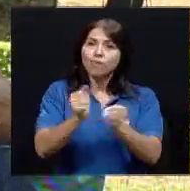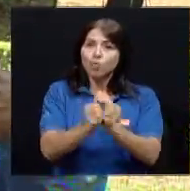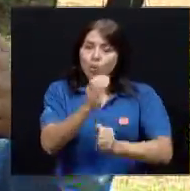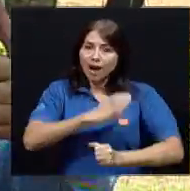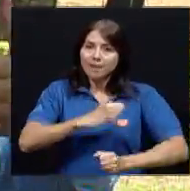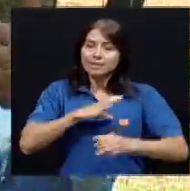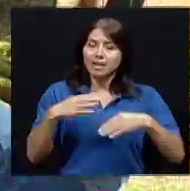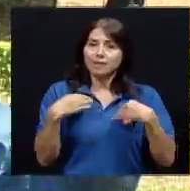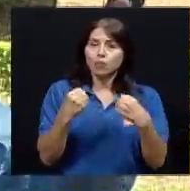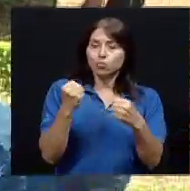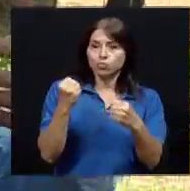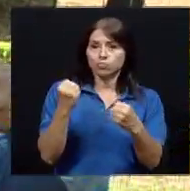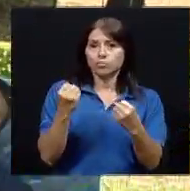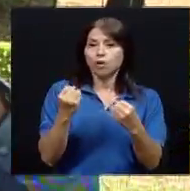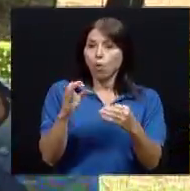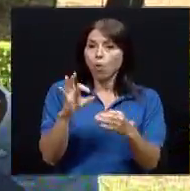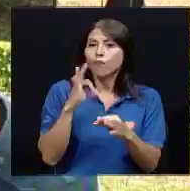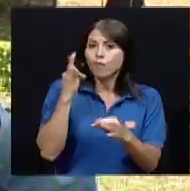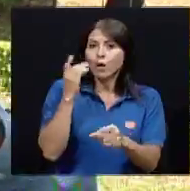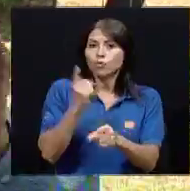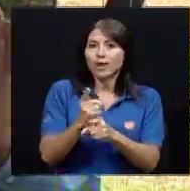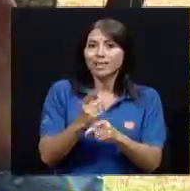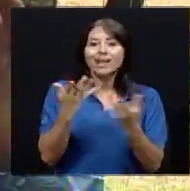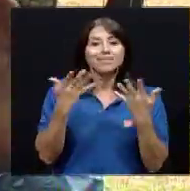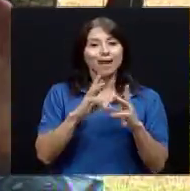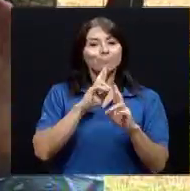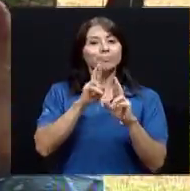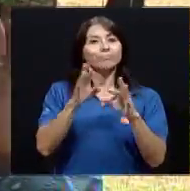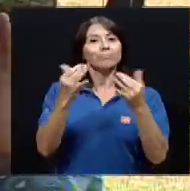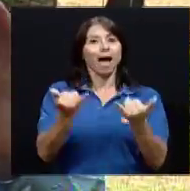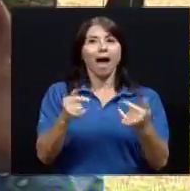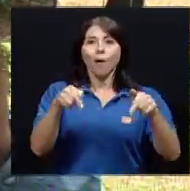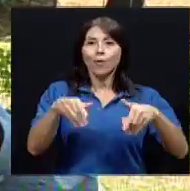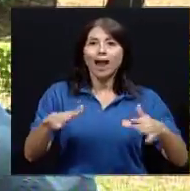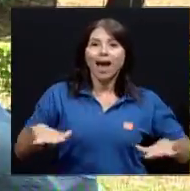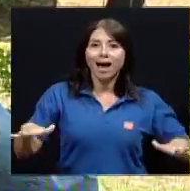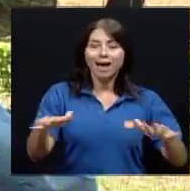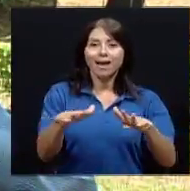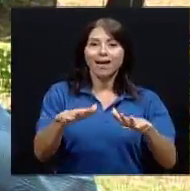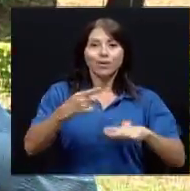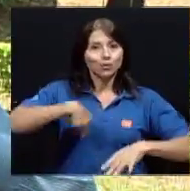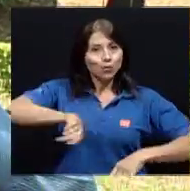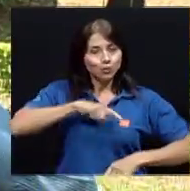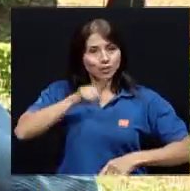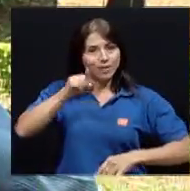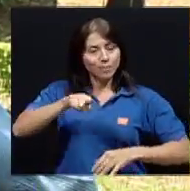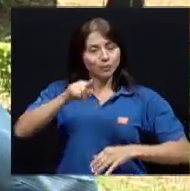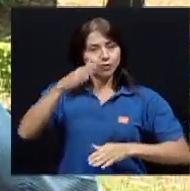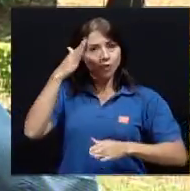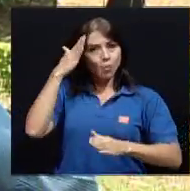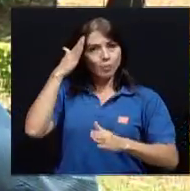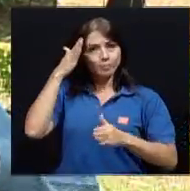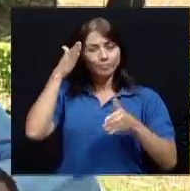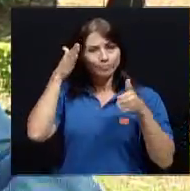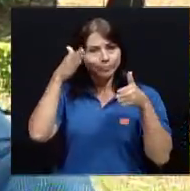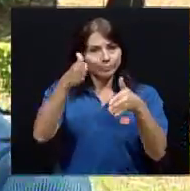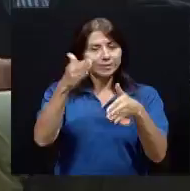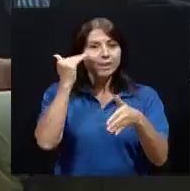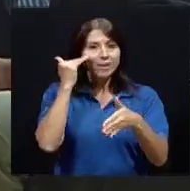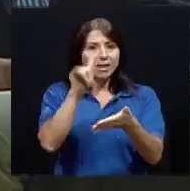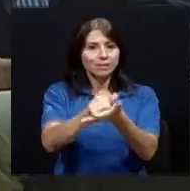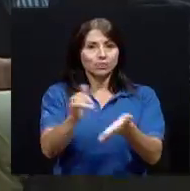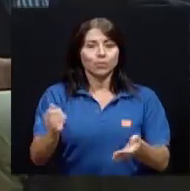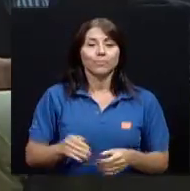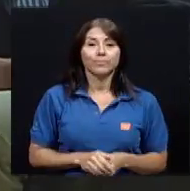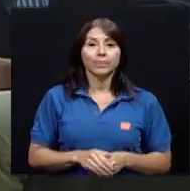manera correcta y que nos lleva, digamos, a tener lo que hoy tenemos. Es algo que yo creo que no podemos perder nunca, digamos, la perspectiva, ¿verdad? Y